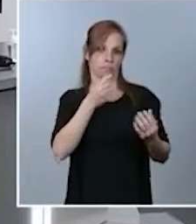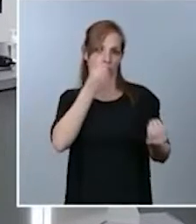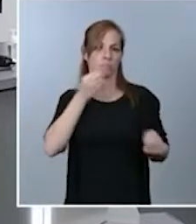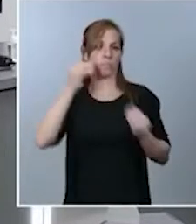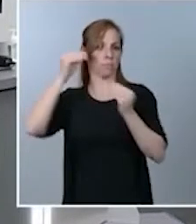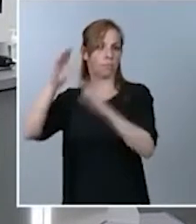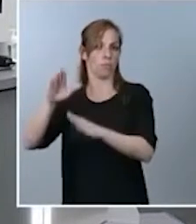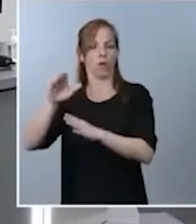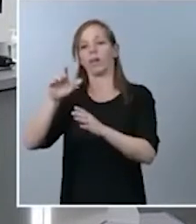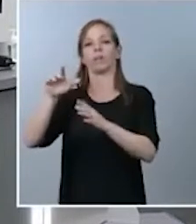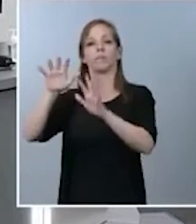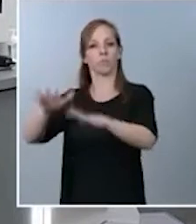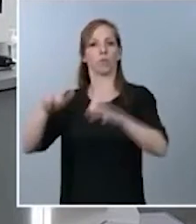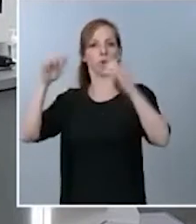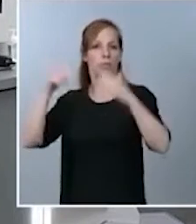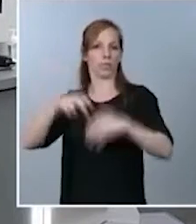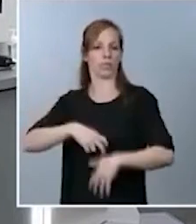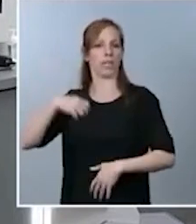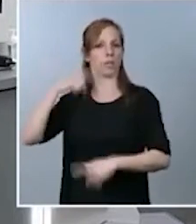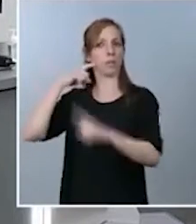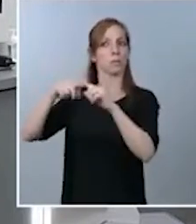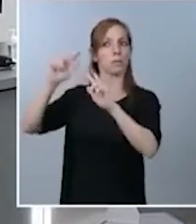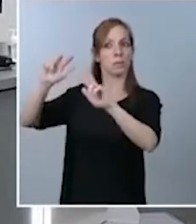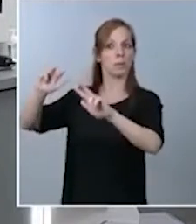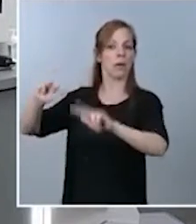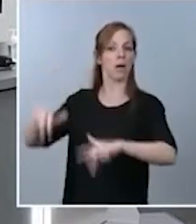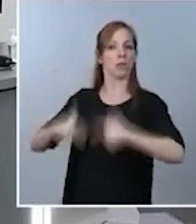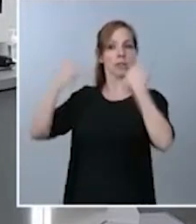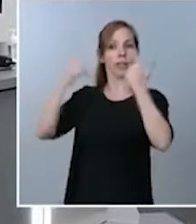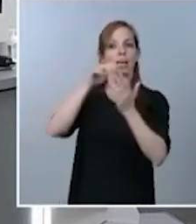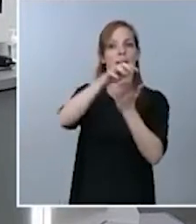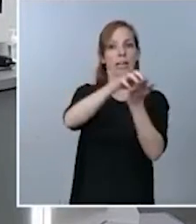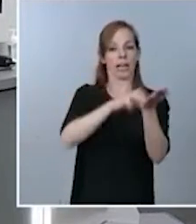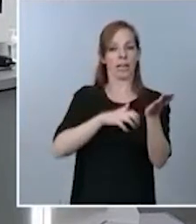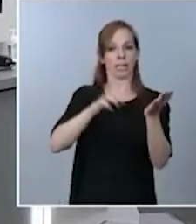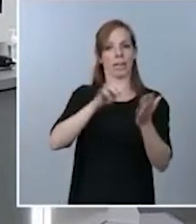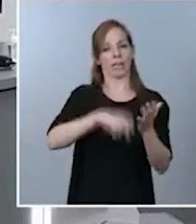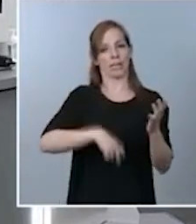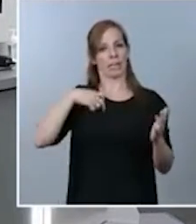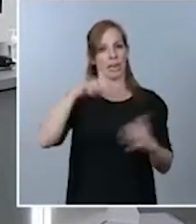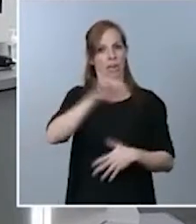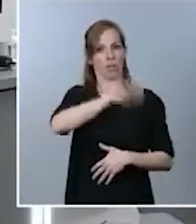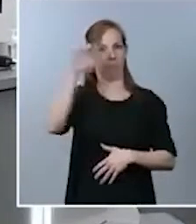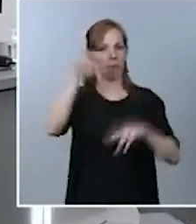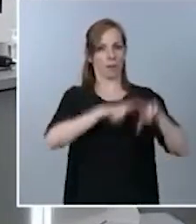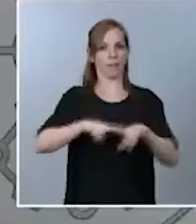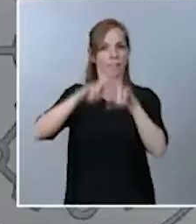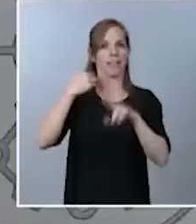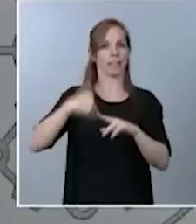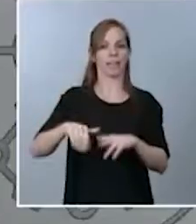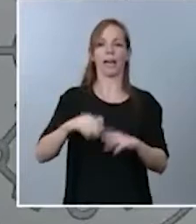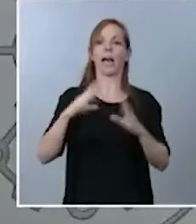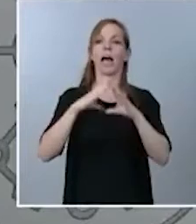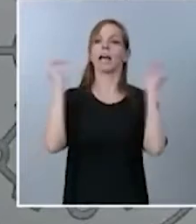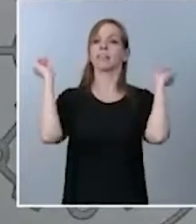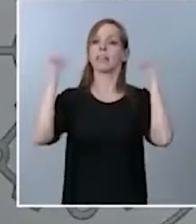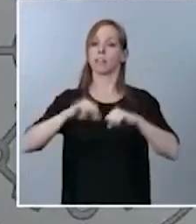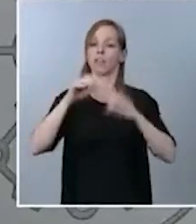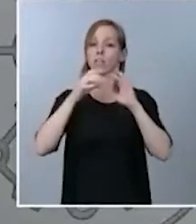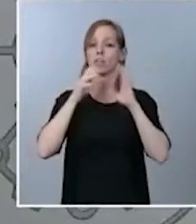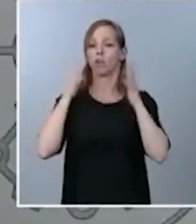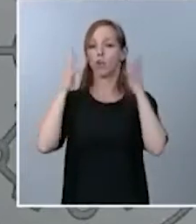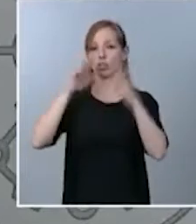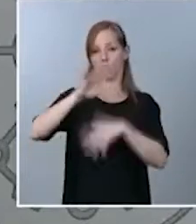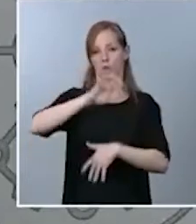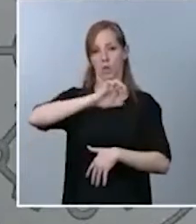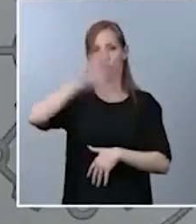de la Carta Social Europea Revisada, un tratado del Consejo de Europa que garantiza los derechos sociales y